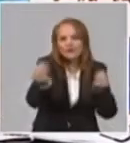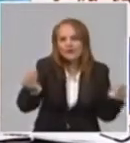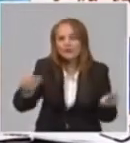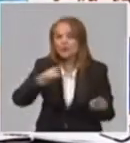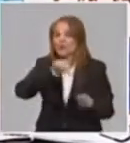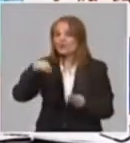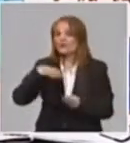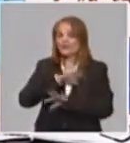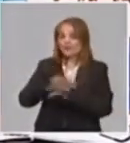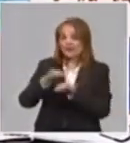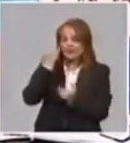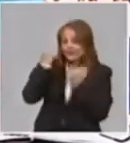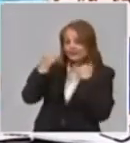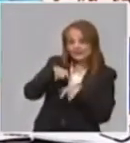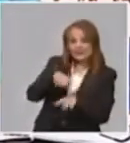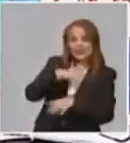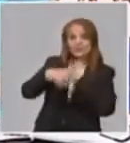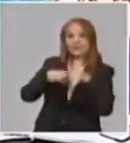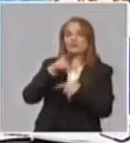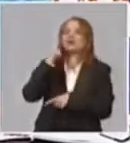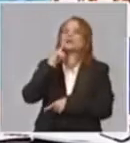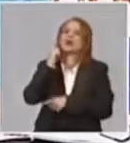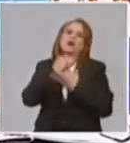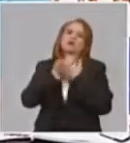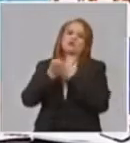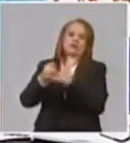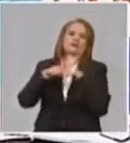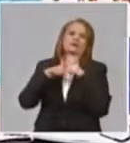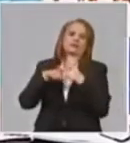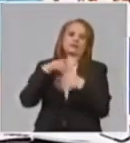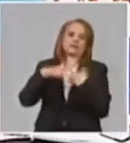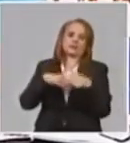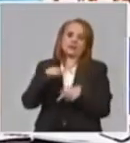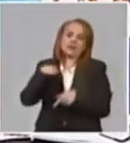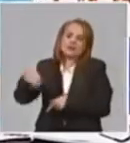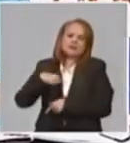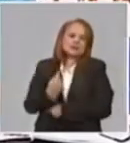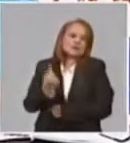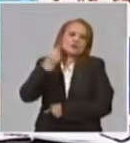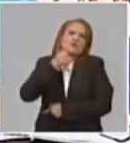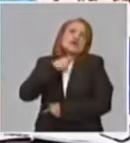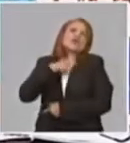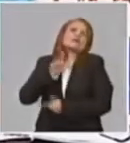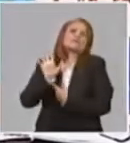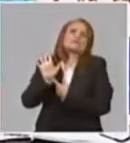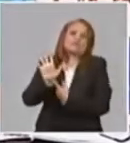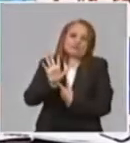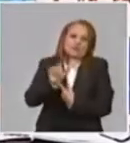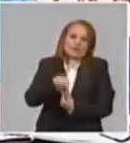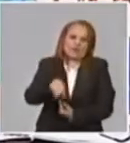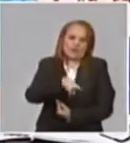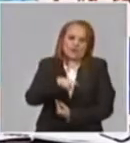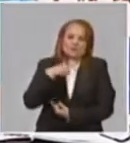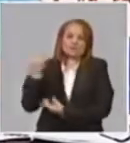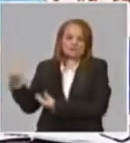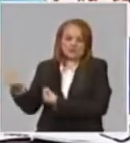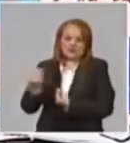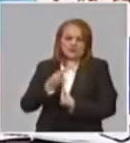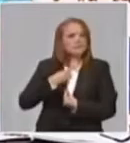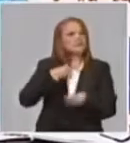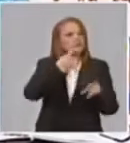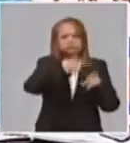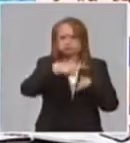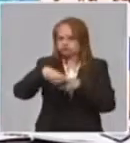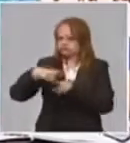solucionar el problema. Y en ese sentido, no solo Cienfuegos, traje solo esta muestra porque la obtuve, me la enviaron, pero hay